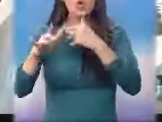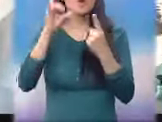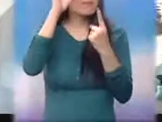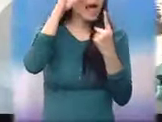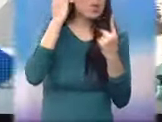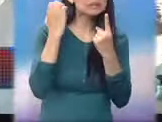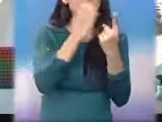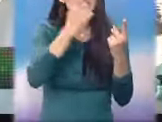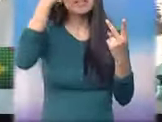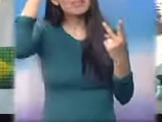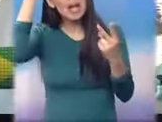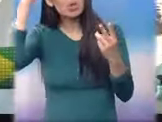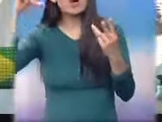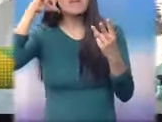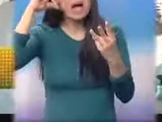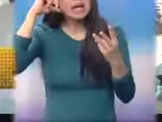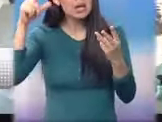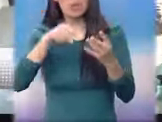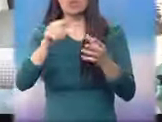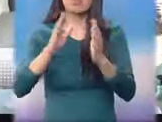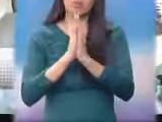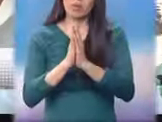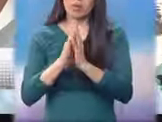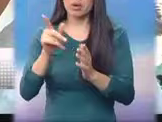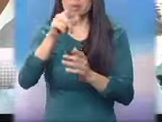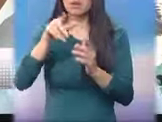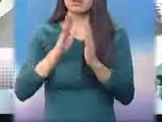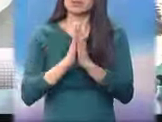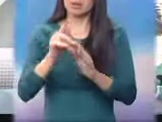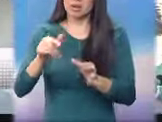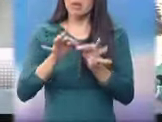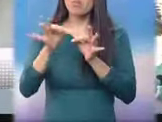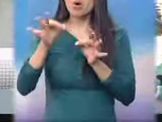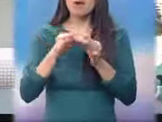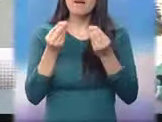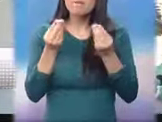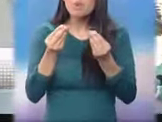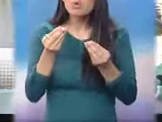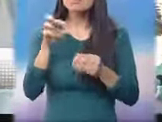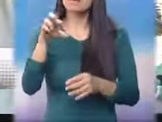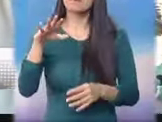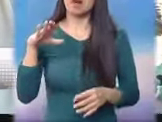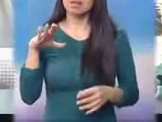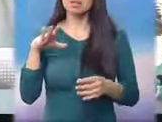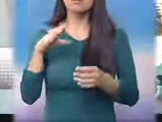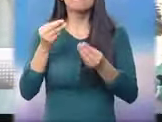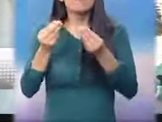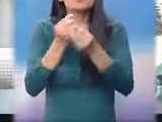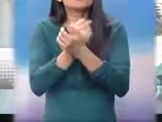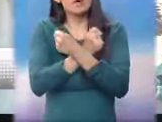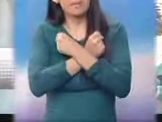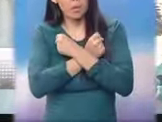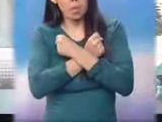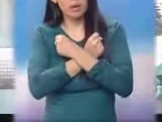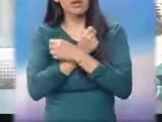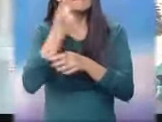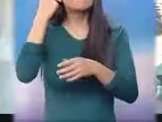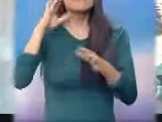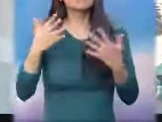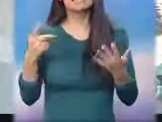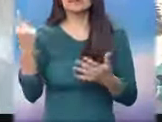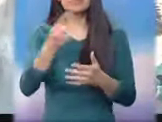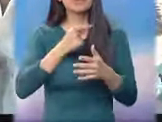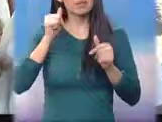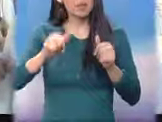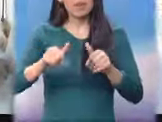pueblo para que haya paz, mucho paz, mucho amor, para caminar sobre la